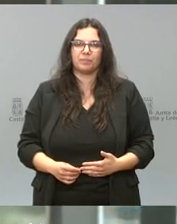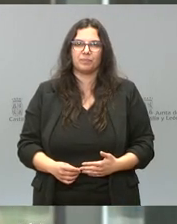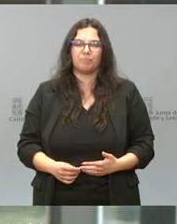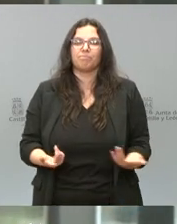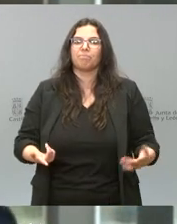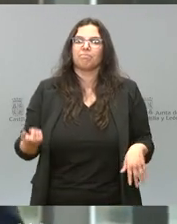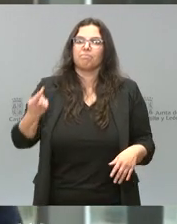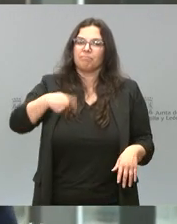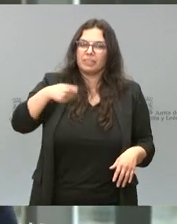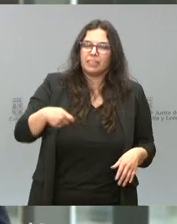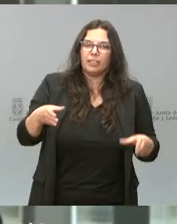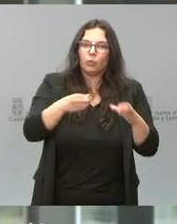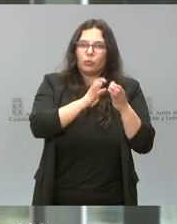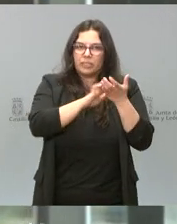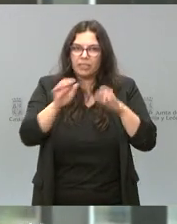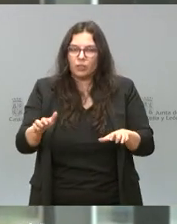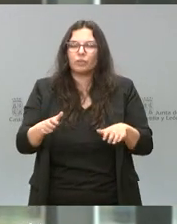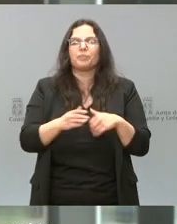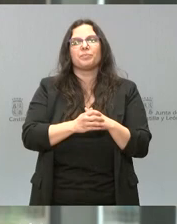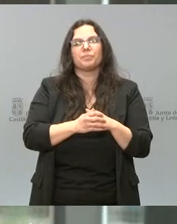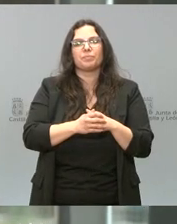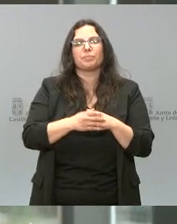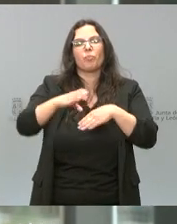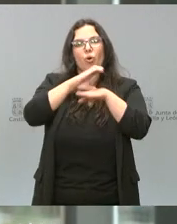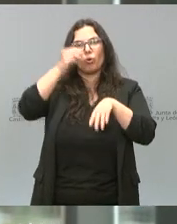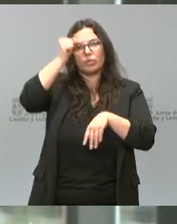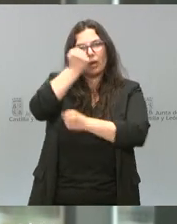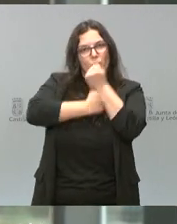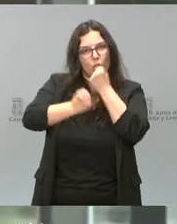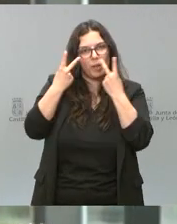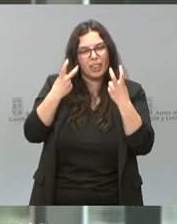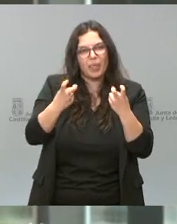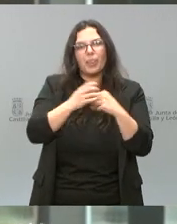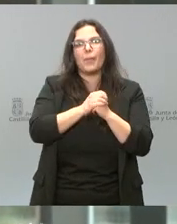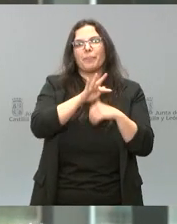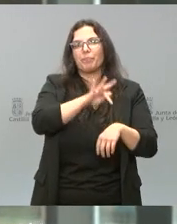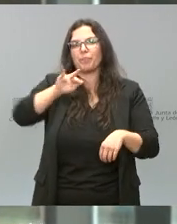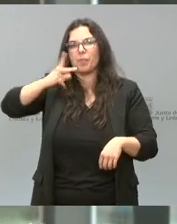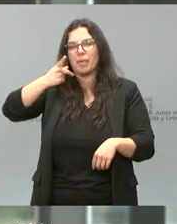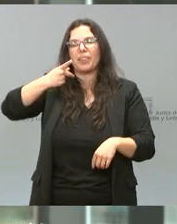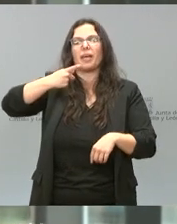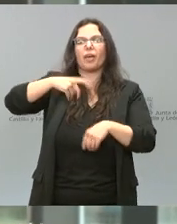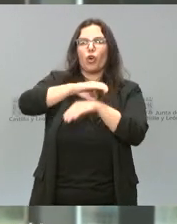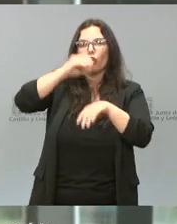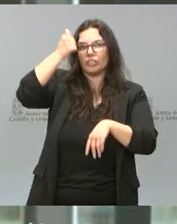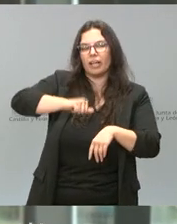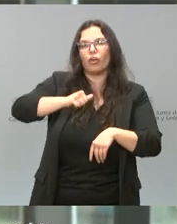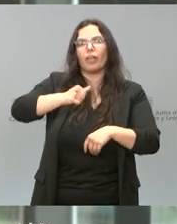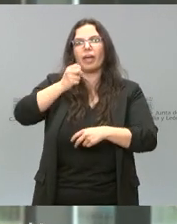Presidente de la Junta de Castilla y León, Consejero de Economía y Hacienda, Viceconsejero de Economía y Competitividad,